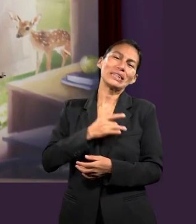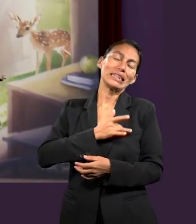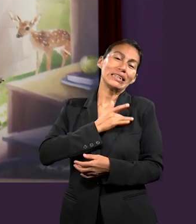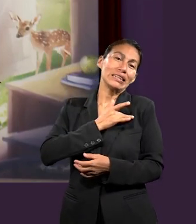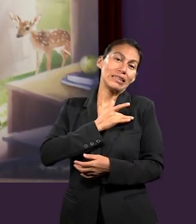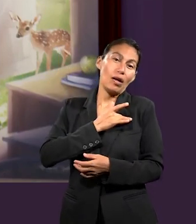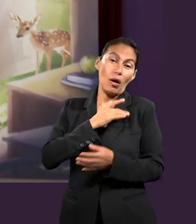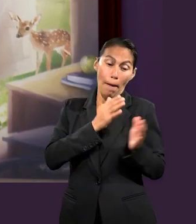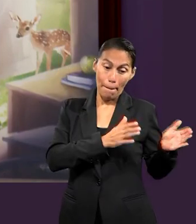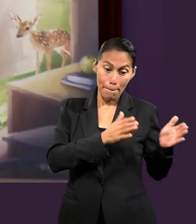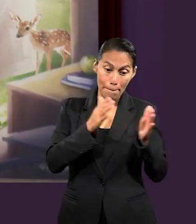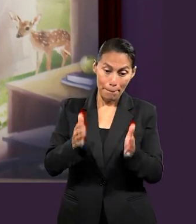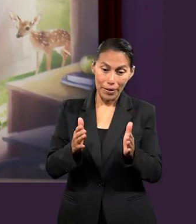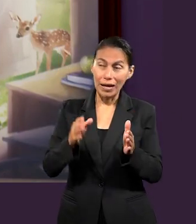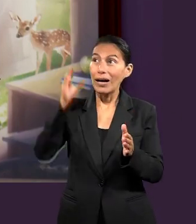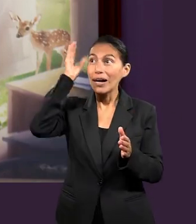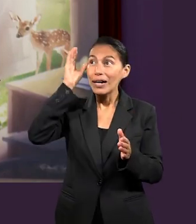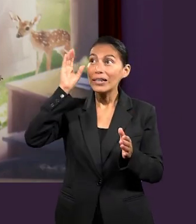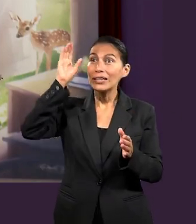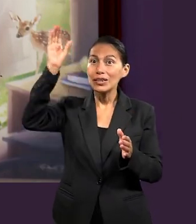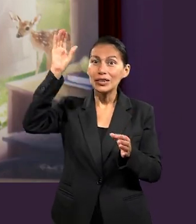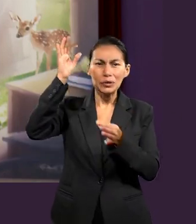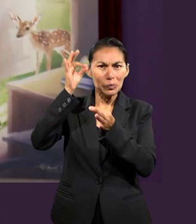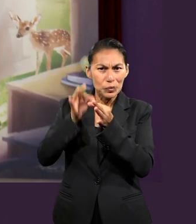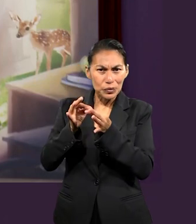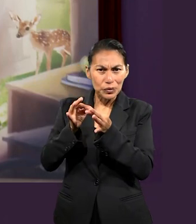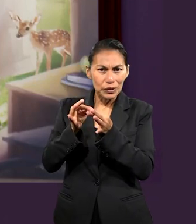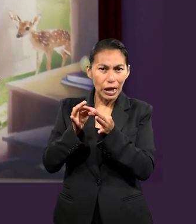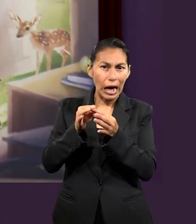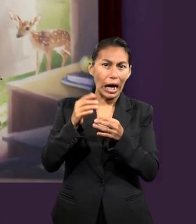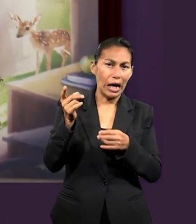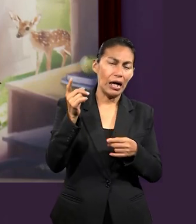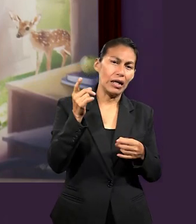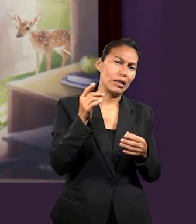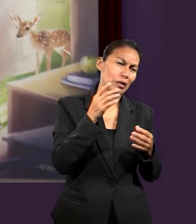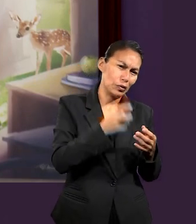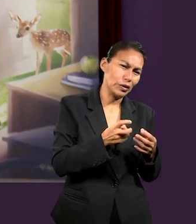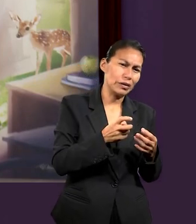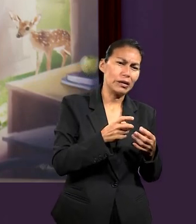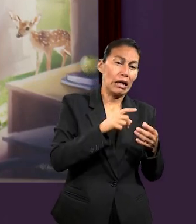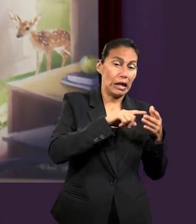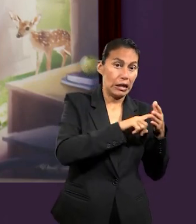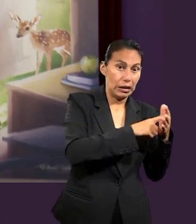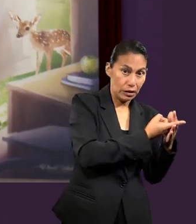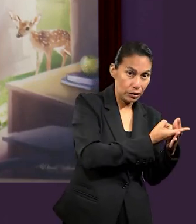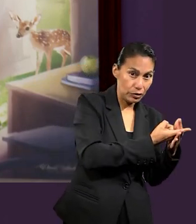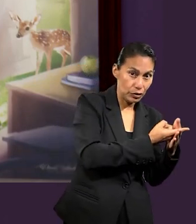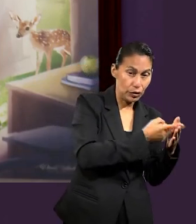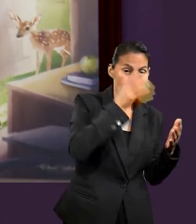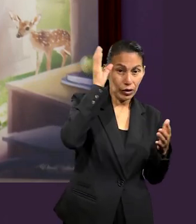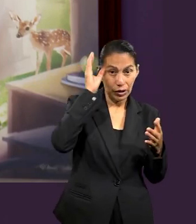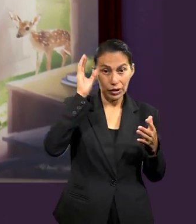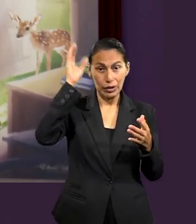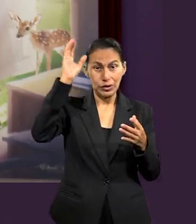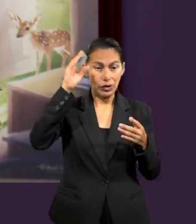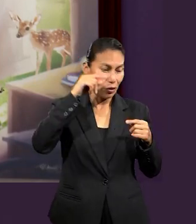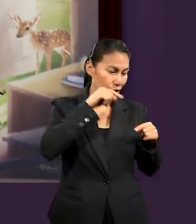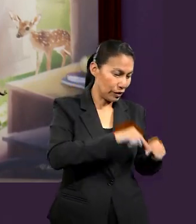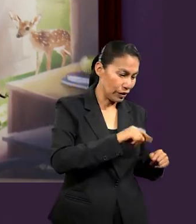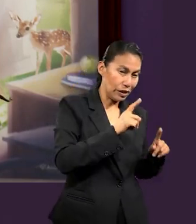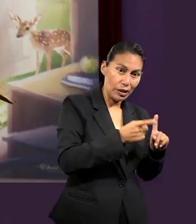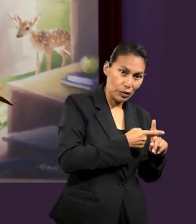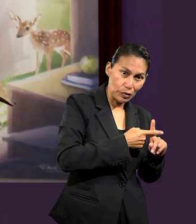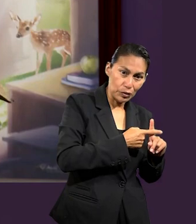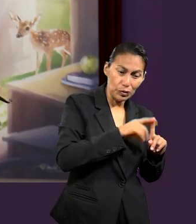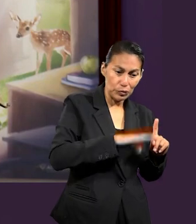se cumplió con Cristo y que se va a cumplir con Cristo. O se reúnen todas esas partes en Cristo. Dios comienza desde